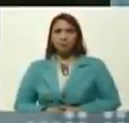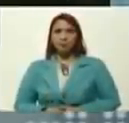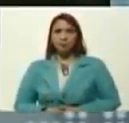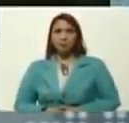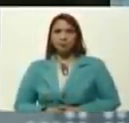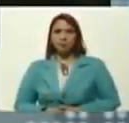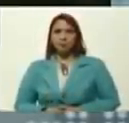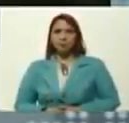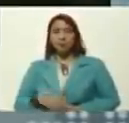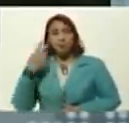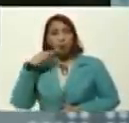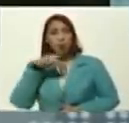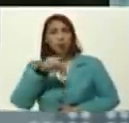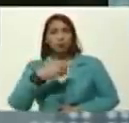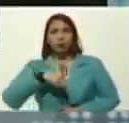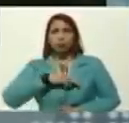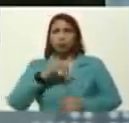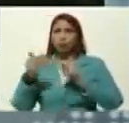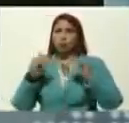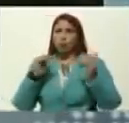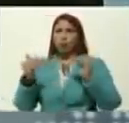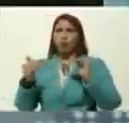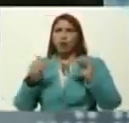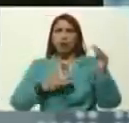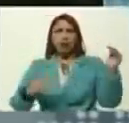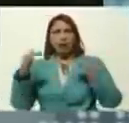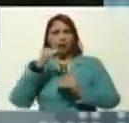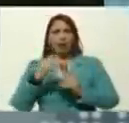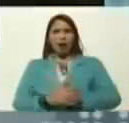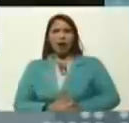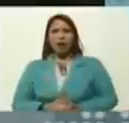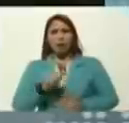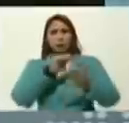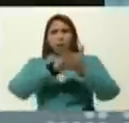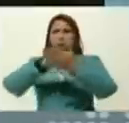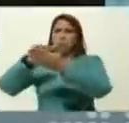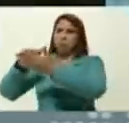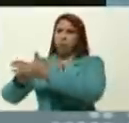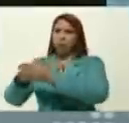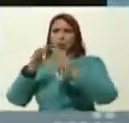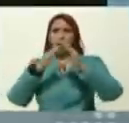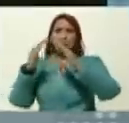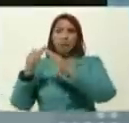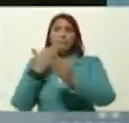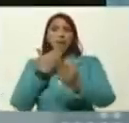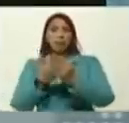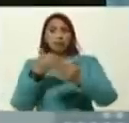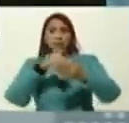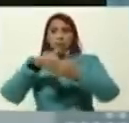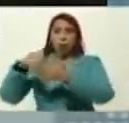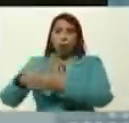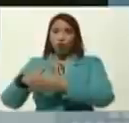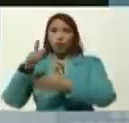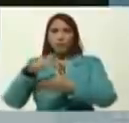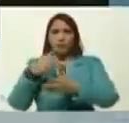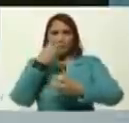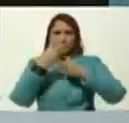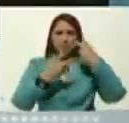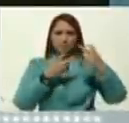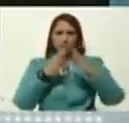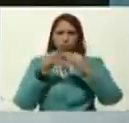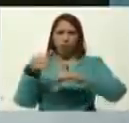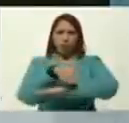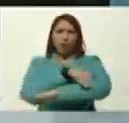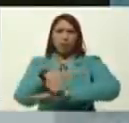por eso tenemos moral, para ir a tu casa, tocar tu casa, y pedirte el voto, y recorrer todas las